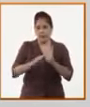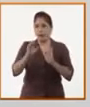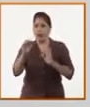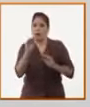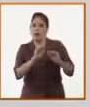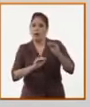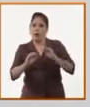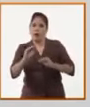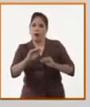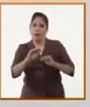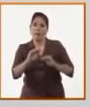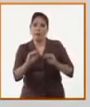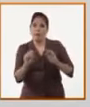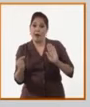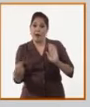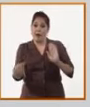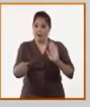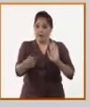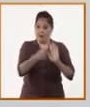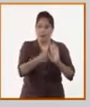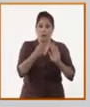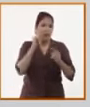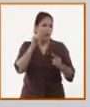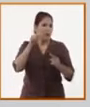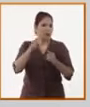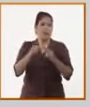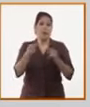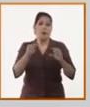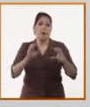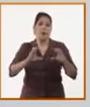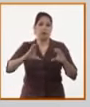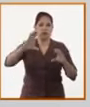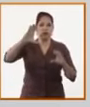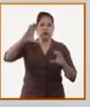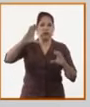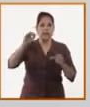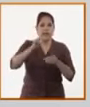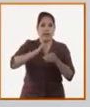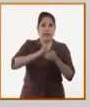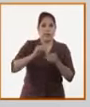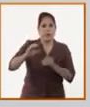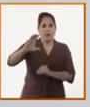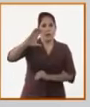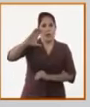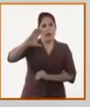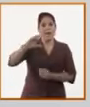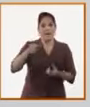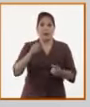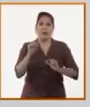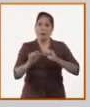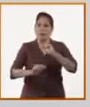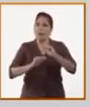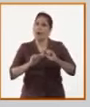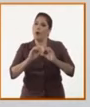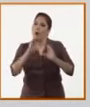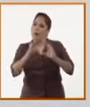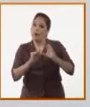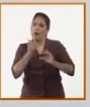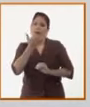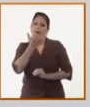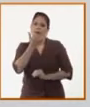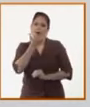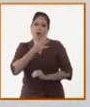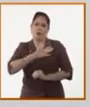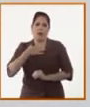adecuaciones tributarias tienen el fin de incrementar esos ingresos para poder ir disminuyendo el déficit